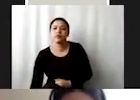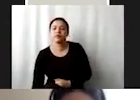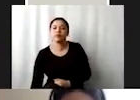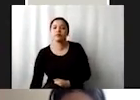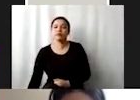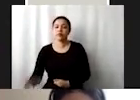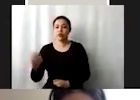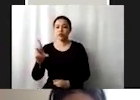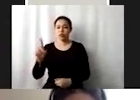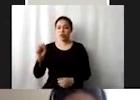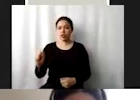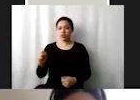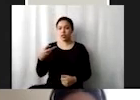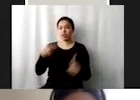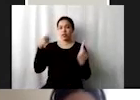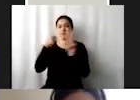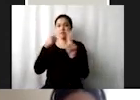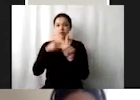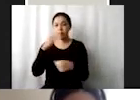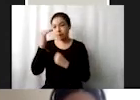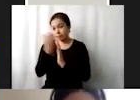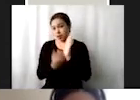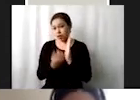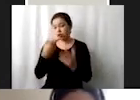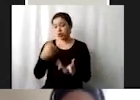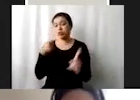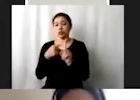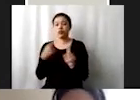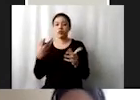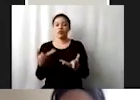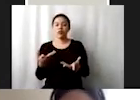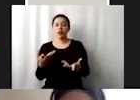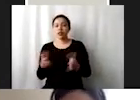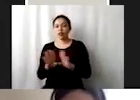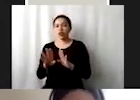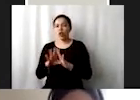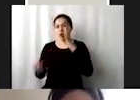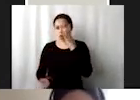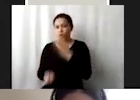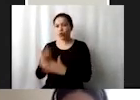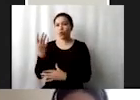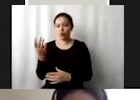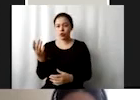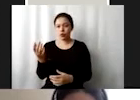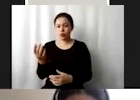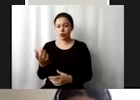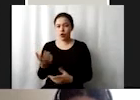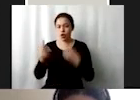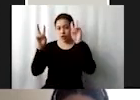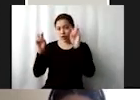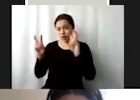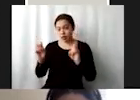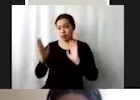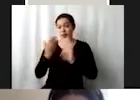los objetivos que tiene menos metas es uno de los objetivos que se consideró como innovadores que no tenían una temática cubierta